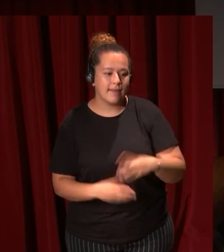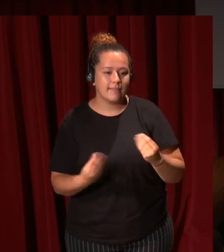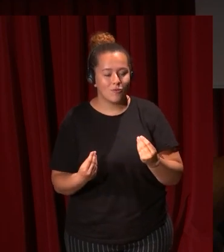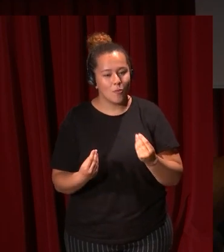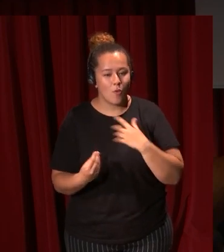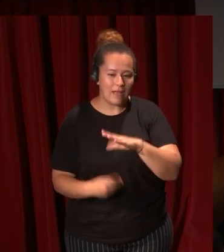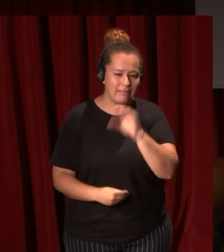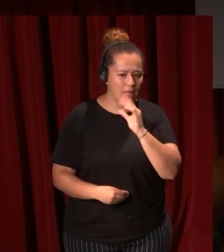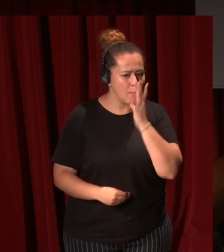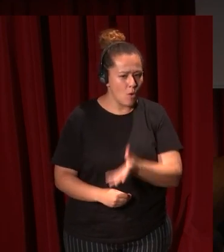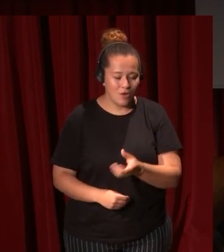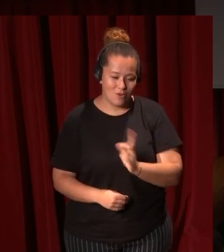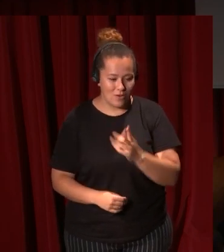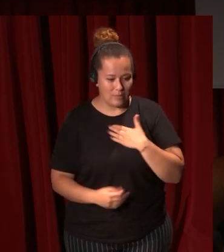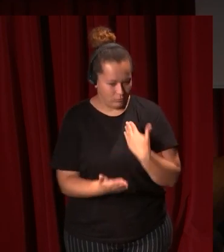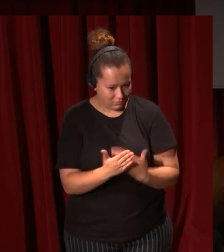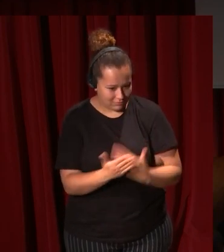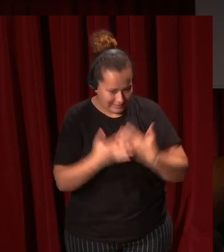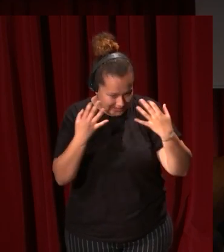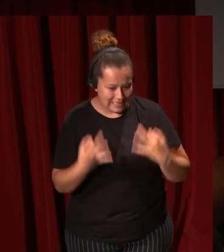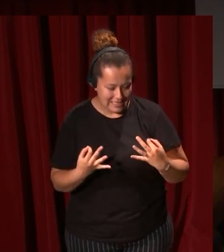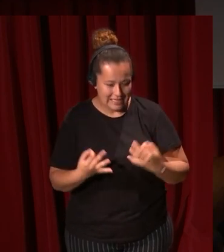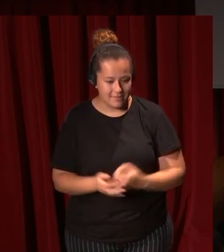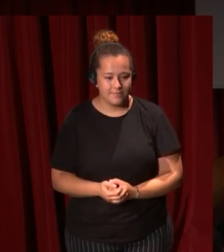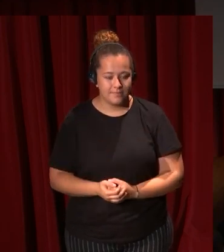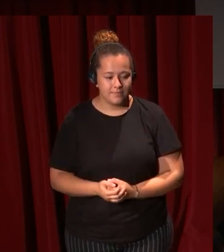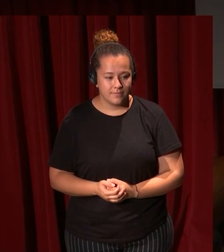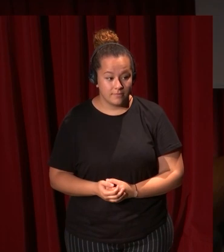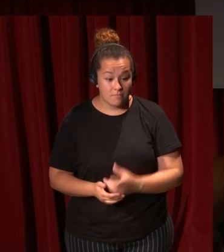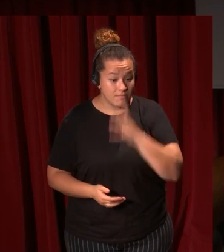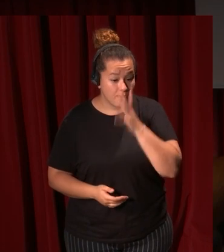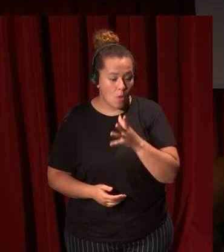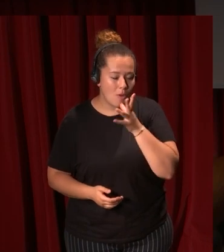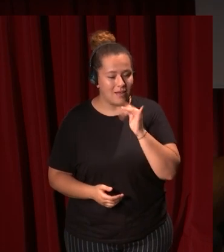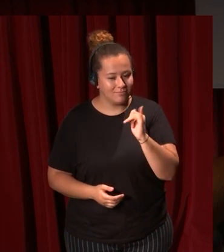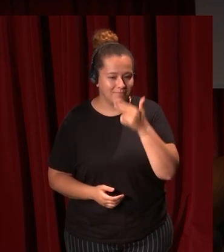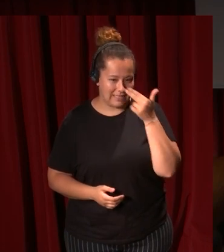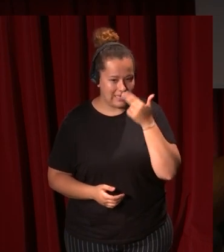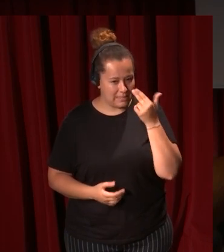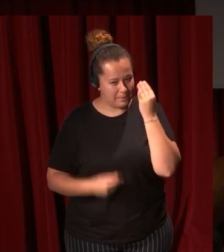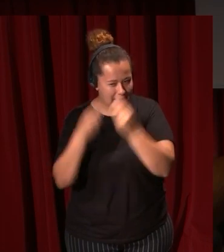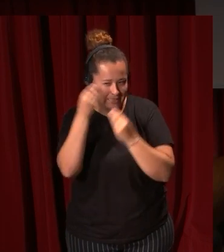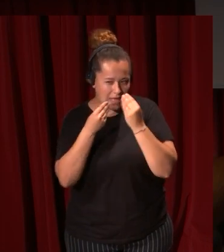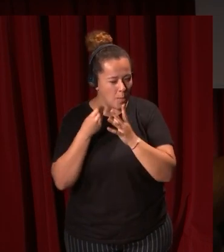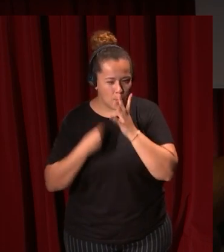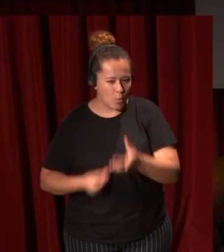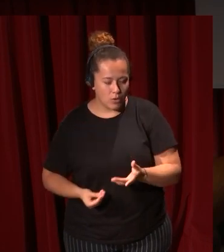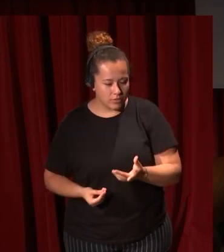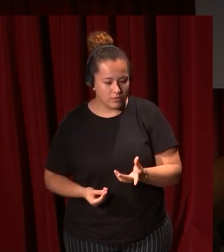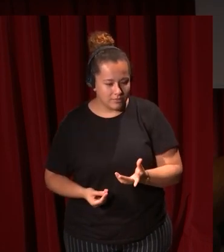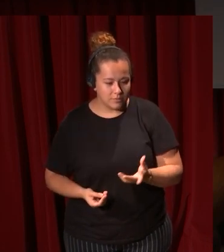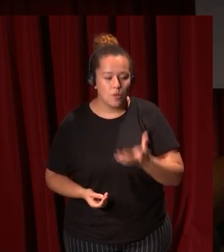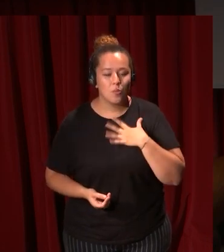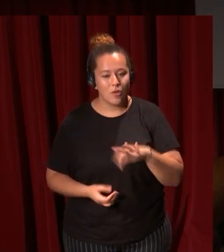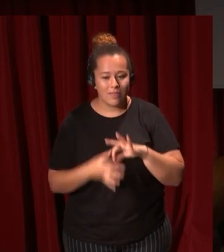entender por qué es así sino en constatar esta afinidad la razón de todas maneras bueno pues tiene cierto interés pensarlo posiblemente tenga que ver